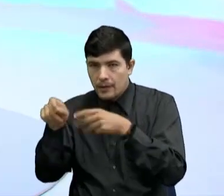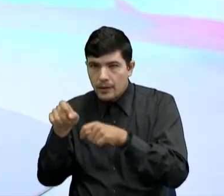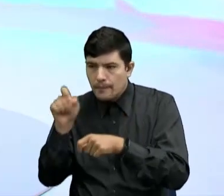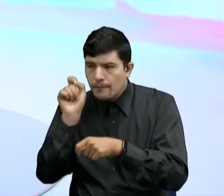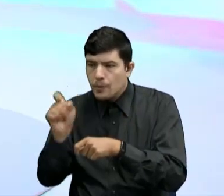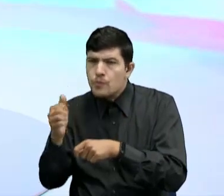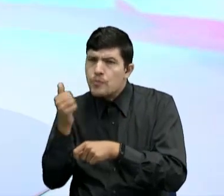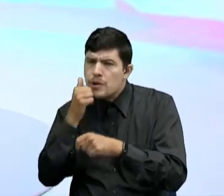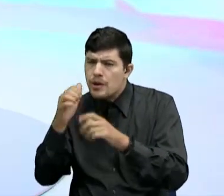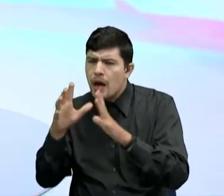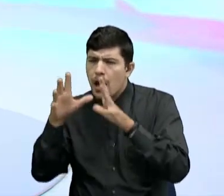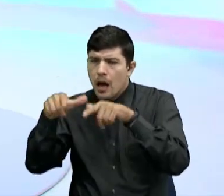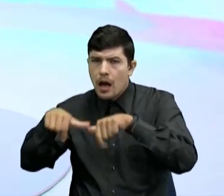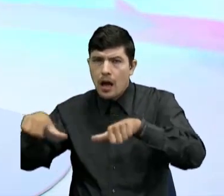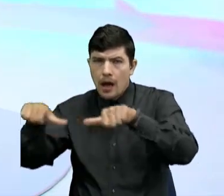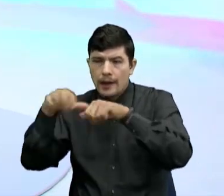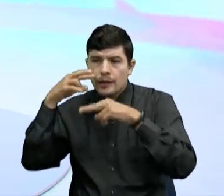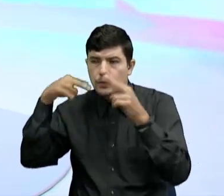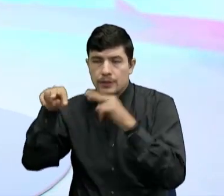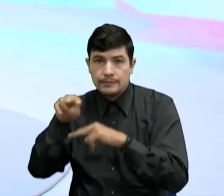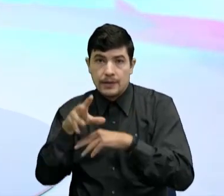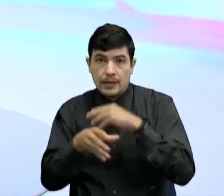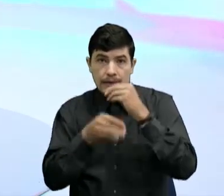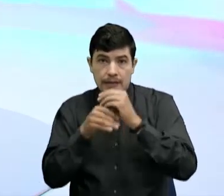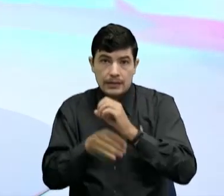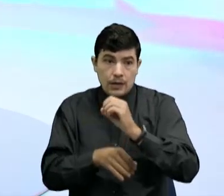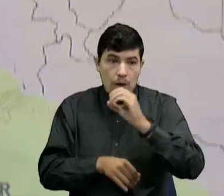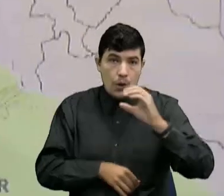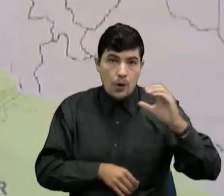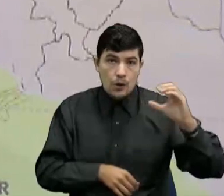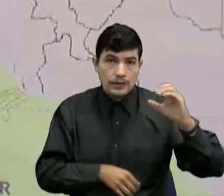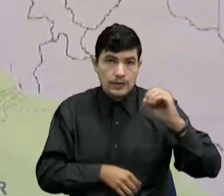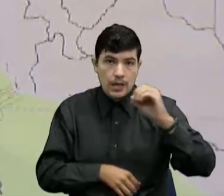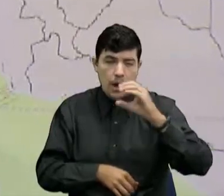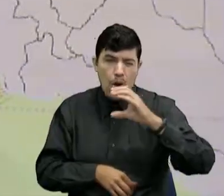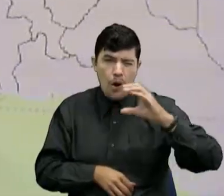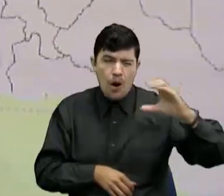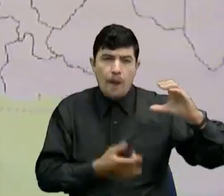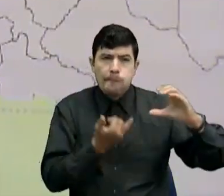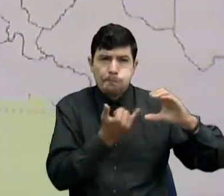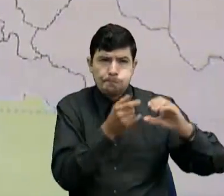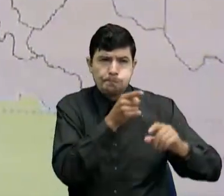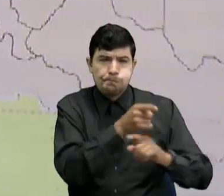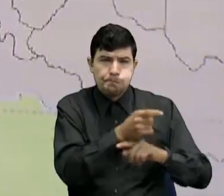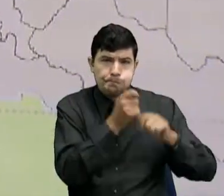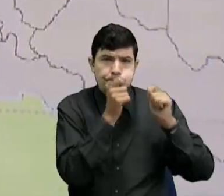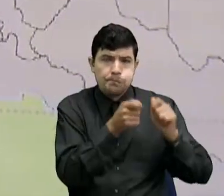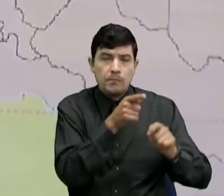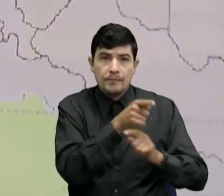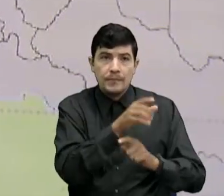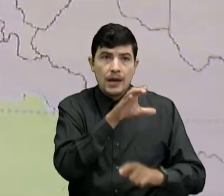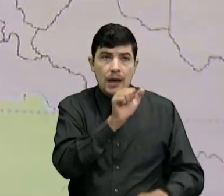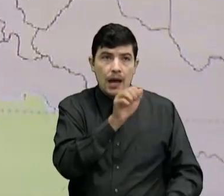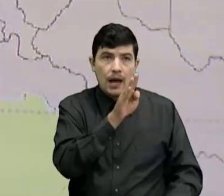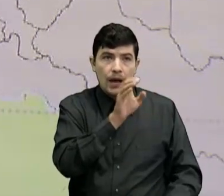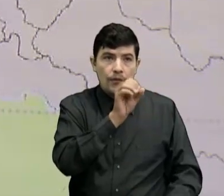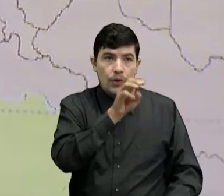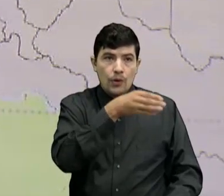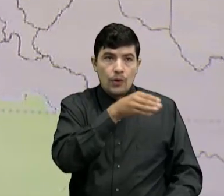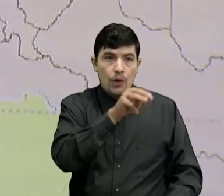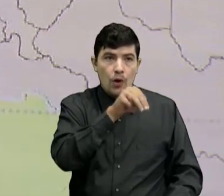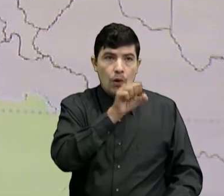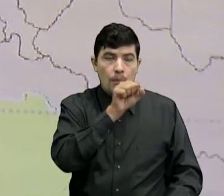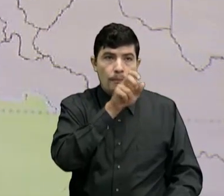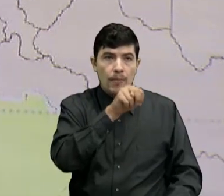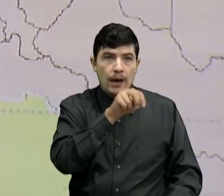su extremo occidental O extremo oeste Tenemos la longitud oeste En Cabo Manglares Cabo